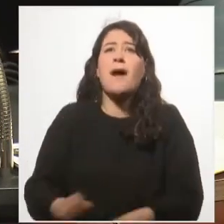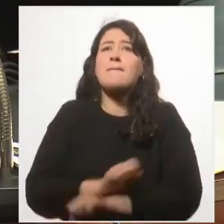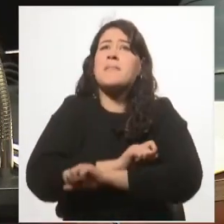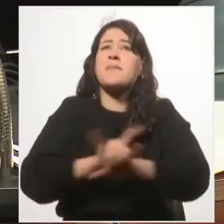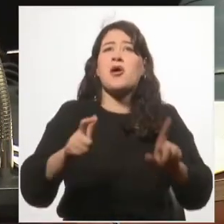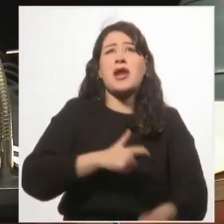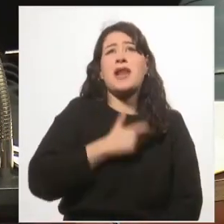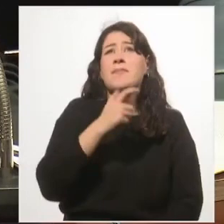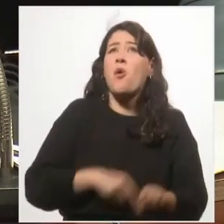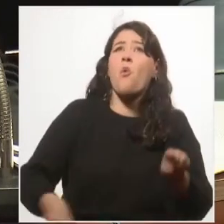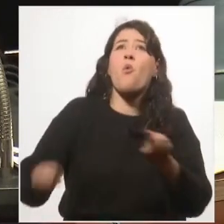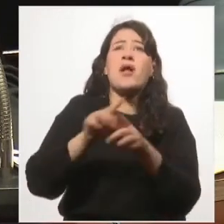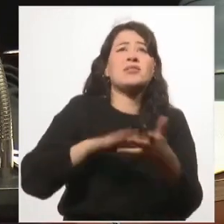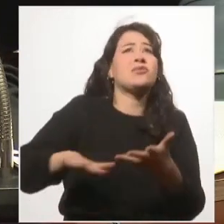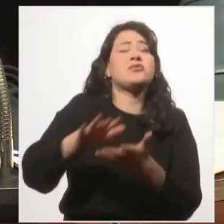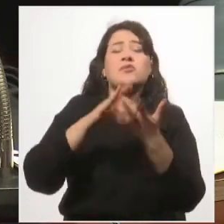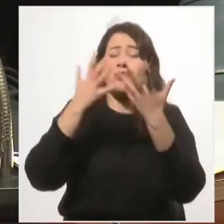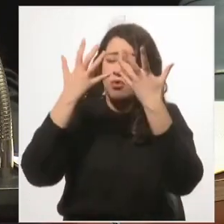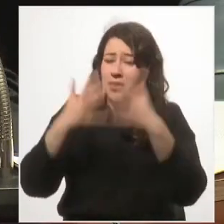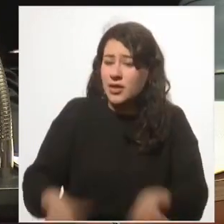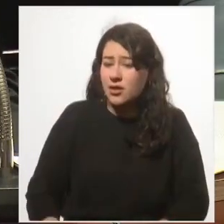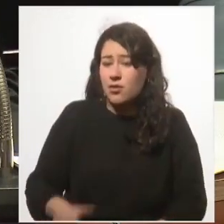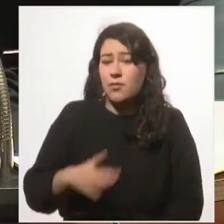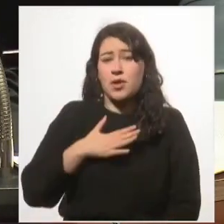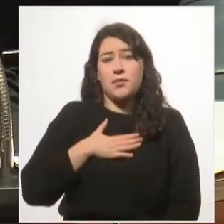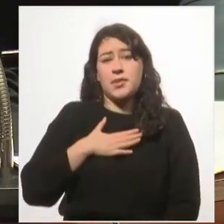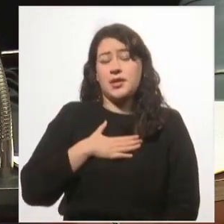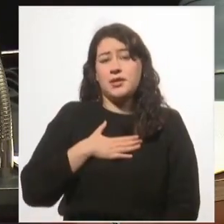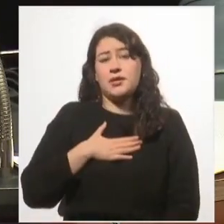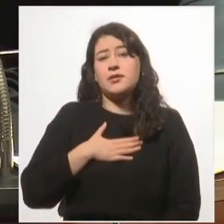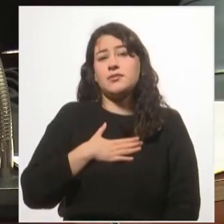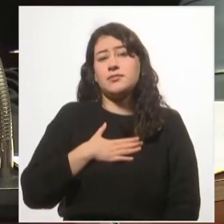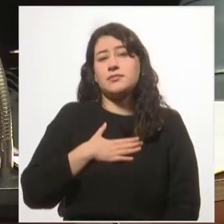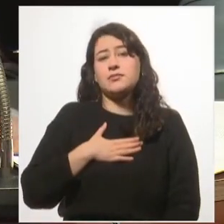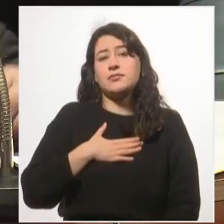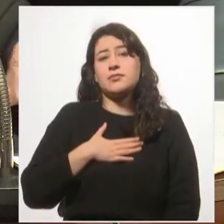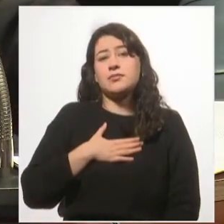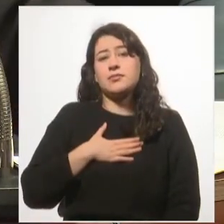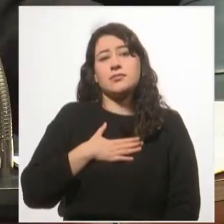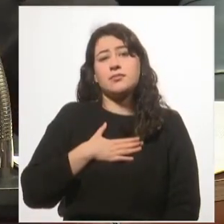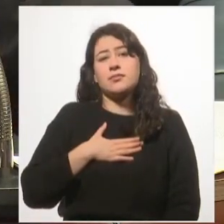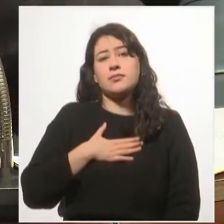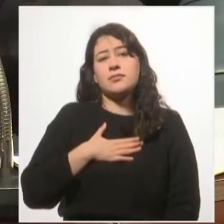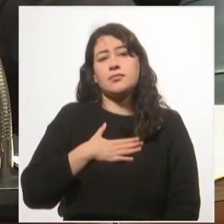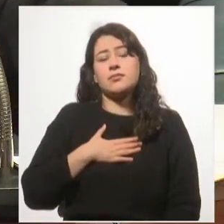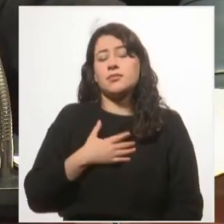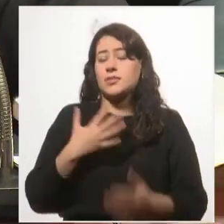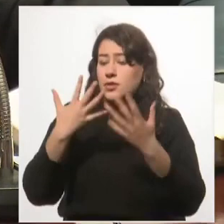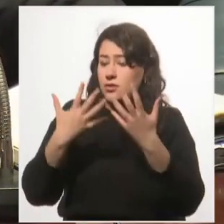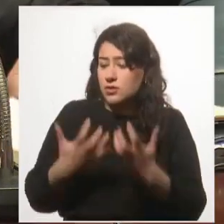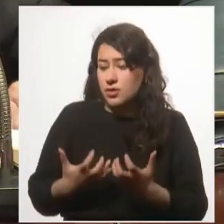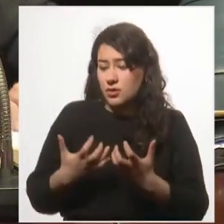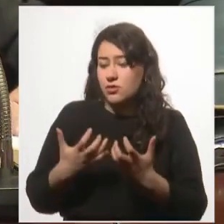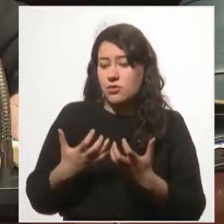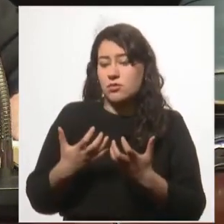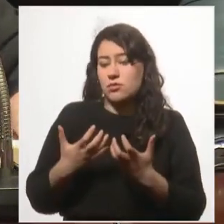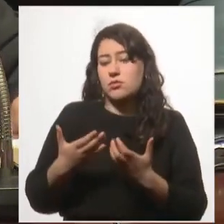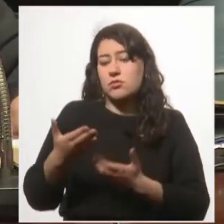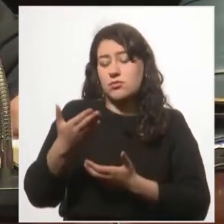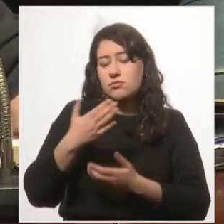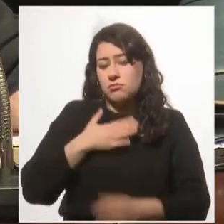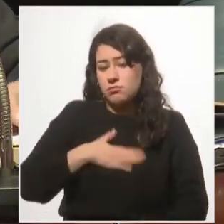de mis enemigos, porque desde mi debilidad quiero compartir con